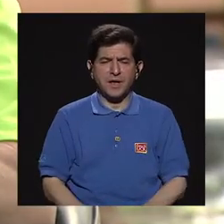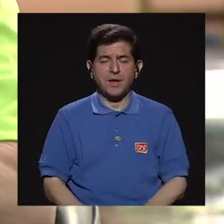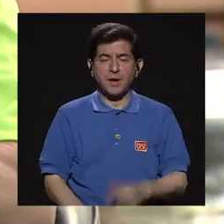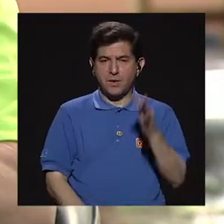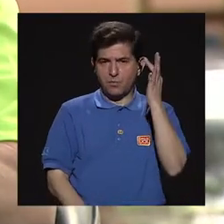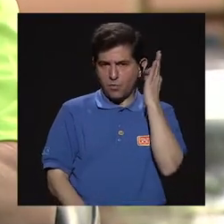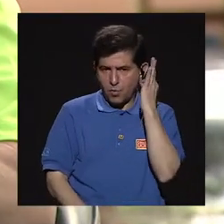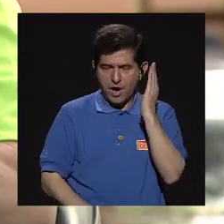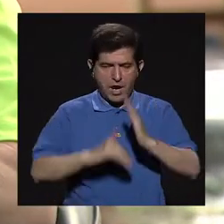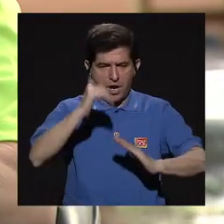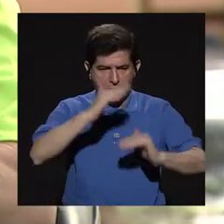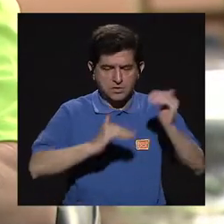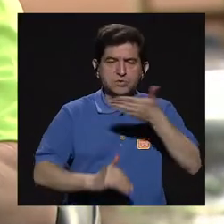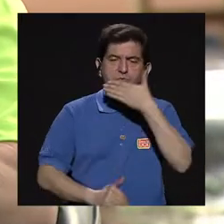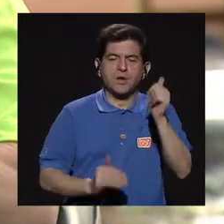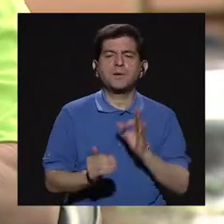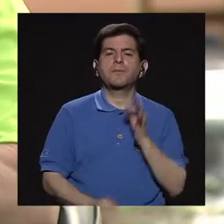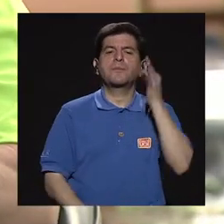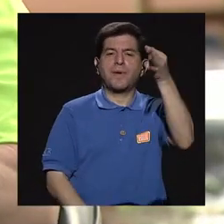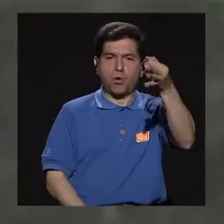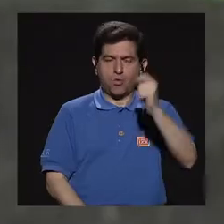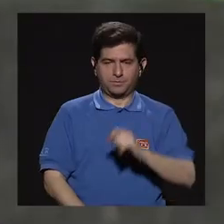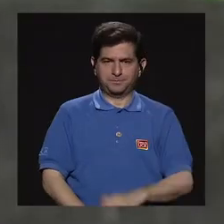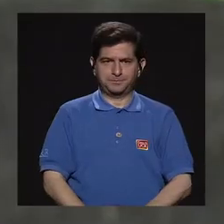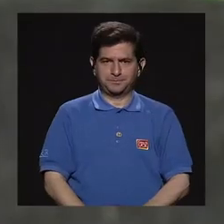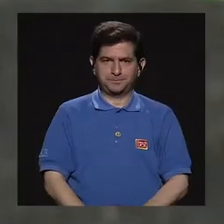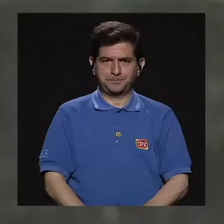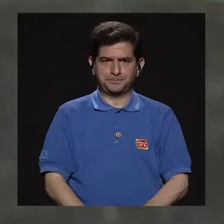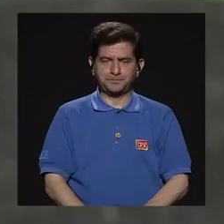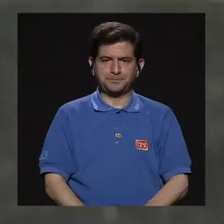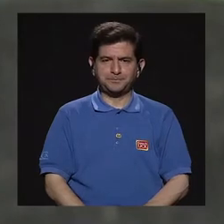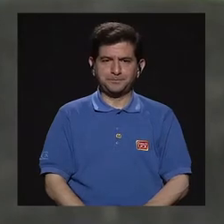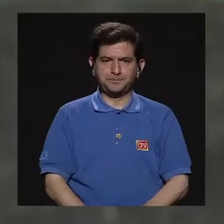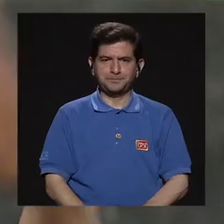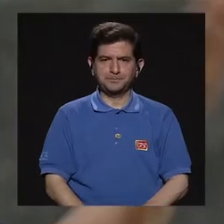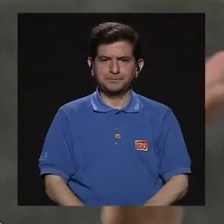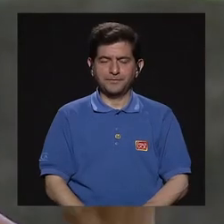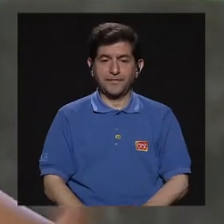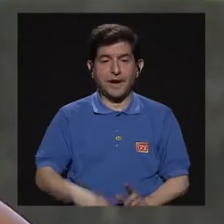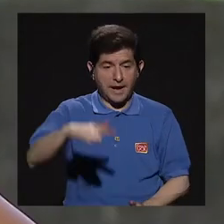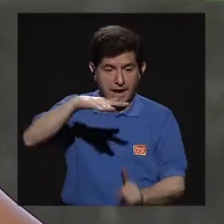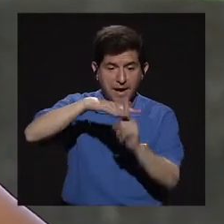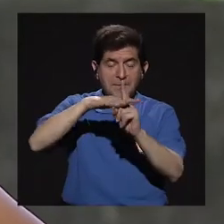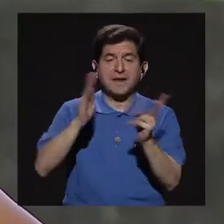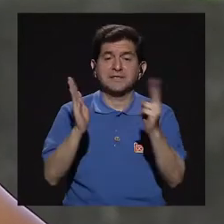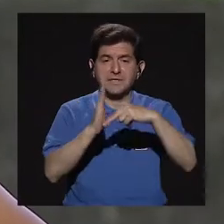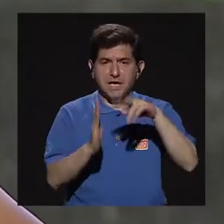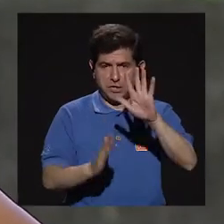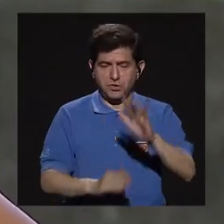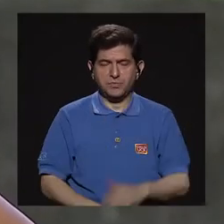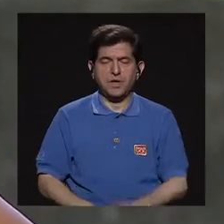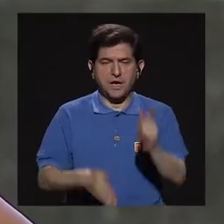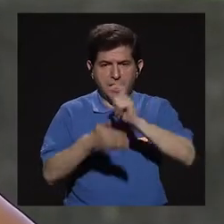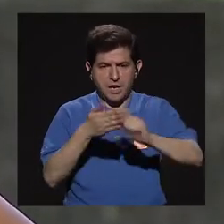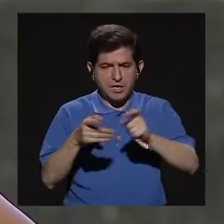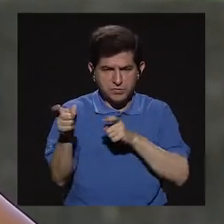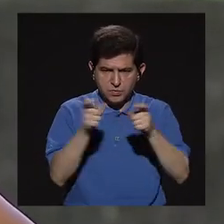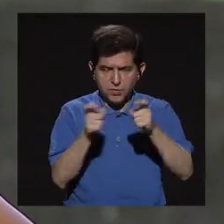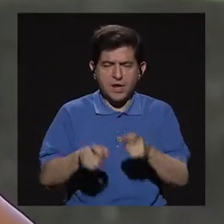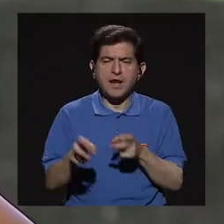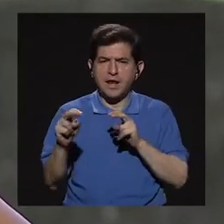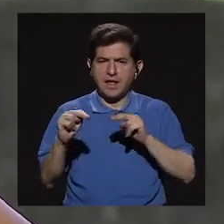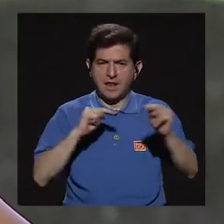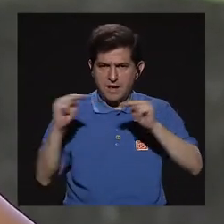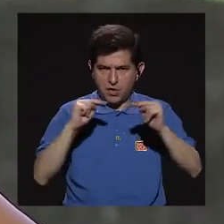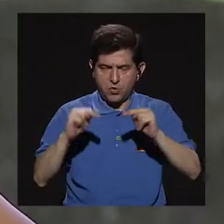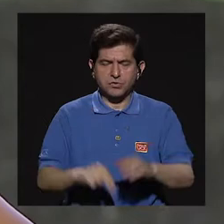Construyendo un Mejor Futuro. Sí. Y bueno, surge en el 2005 cuando la Escuela de Administración de